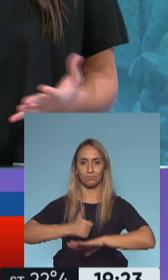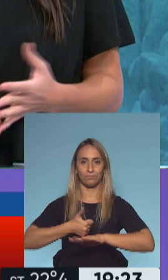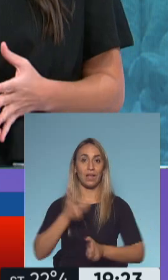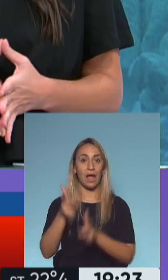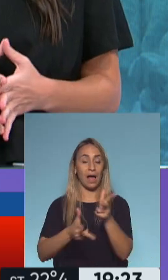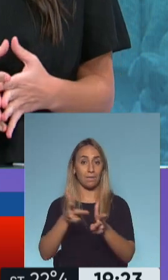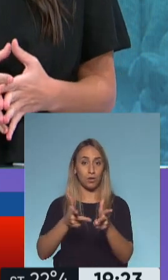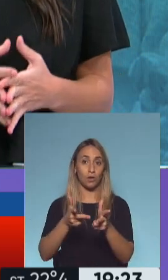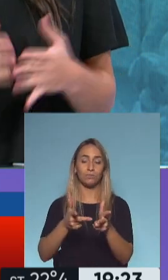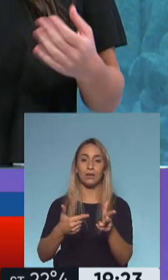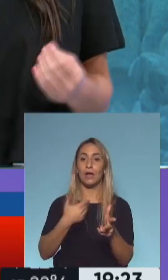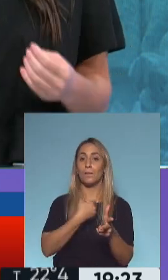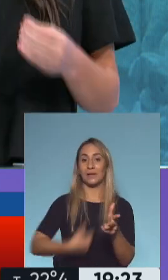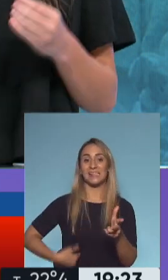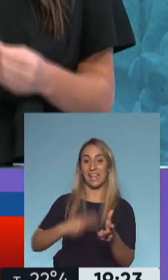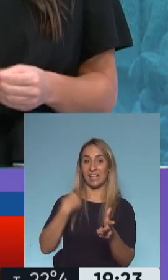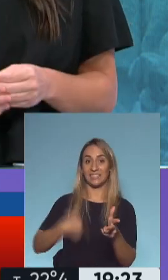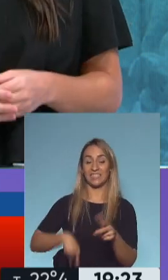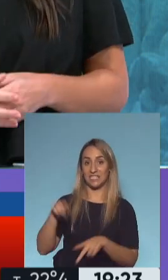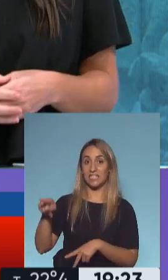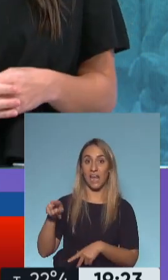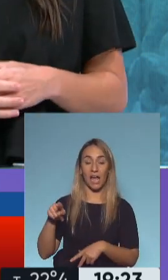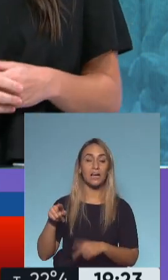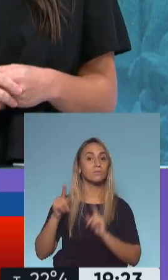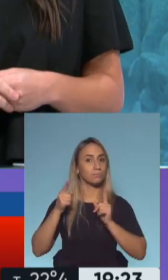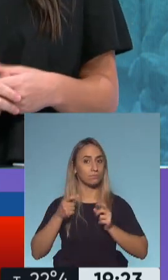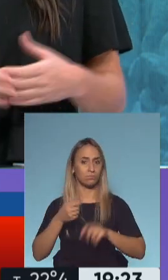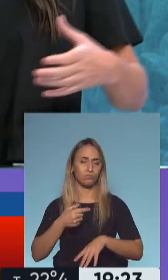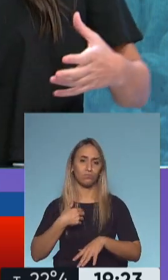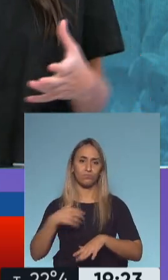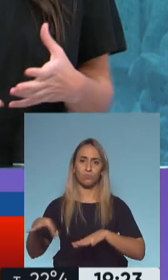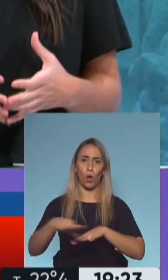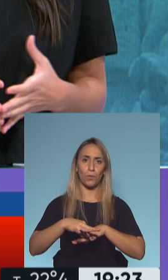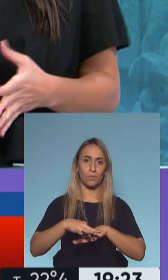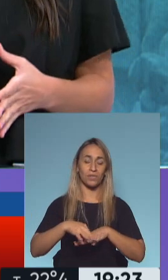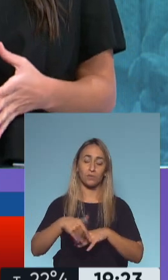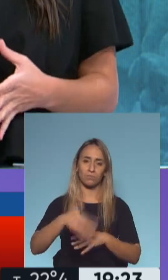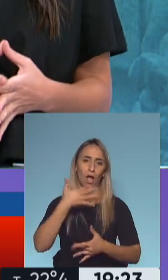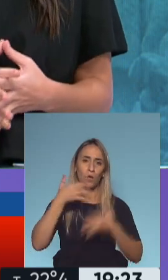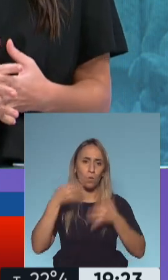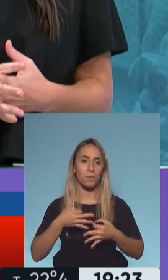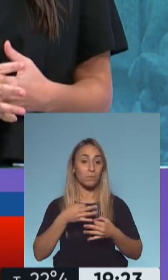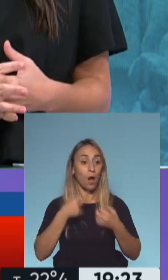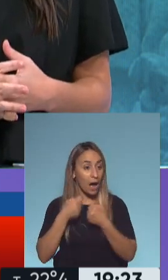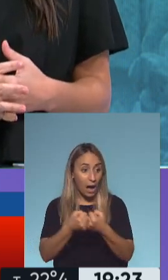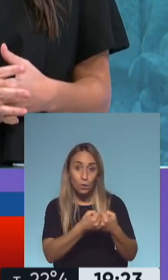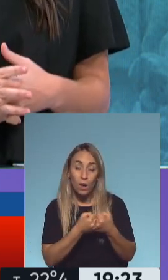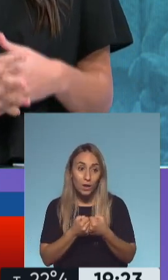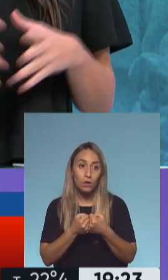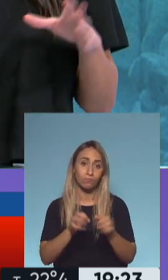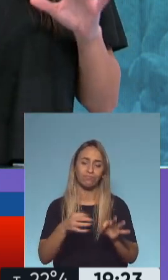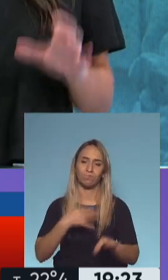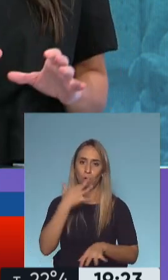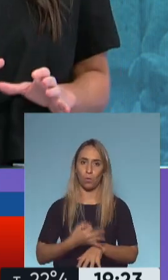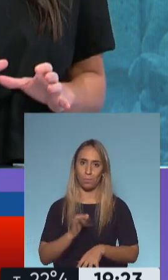el presidente chino, Xi Jinping, quien también se comprometió a cumplir con estos acuerdos que se toman de manera multilateral.